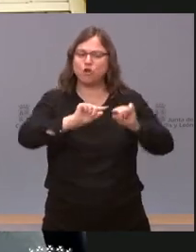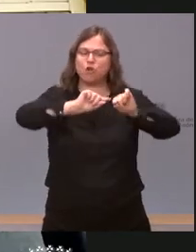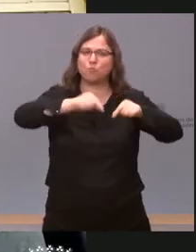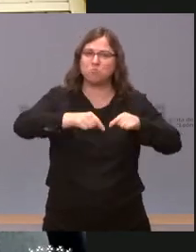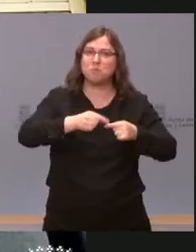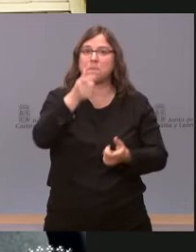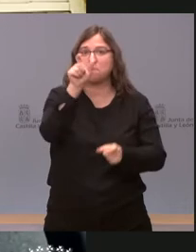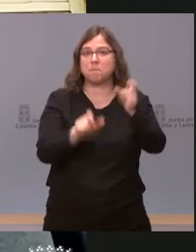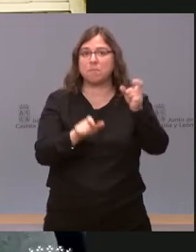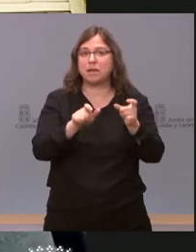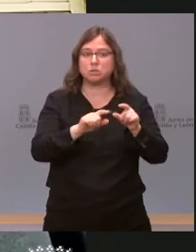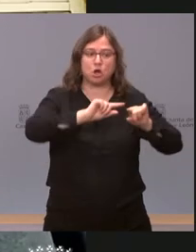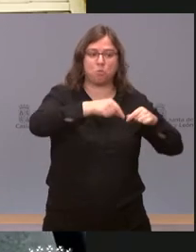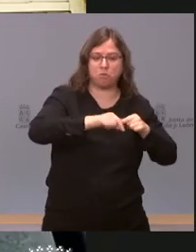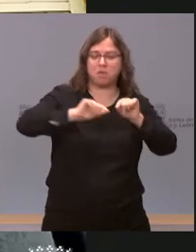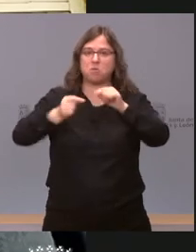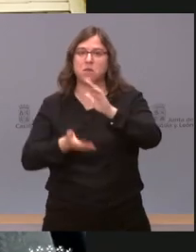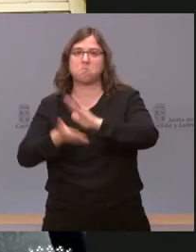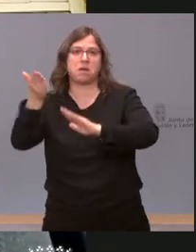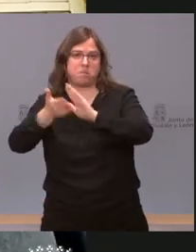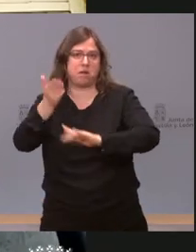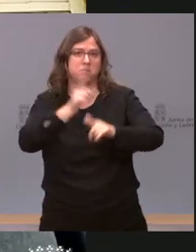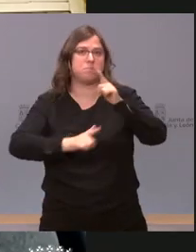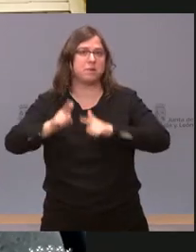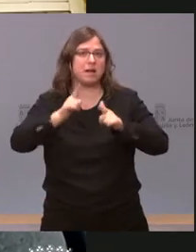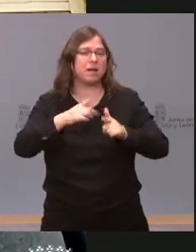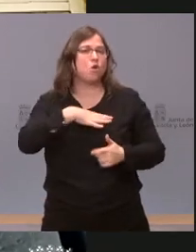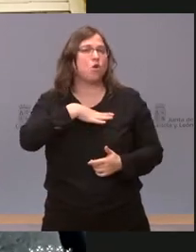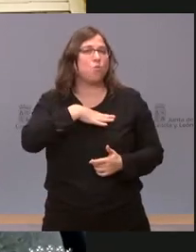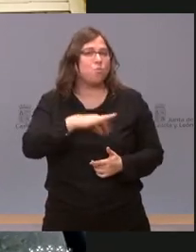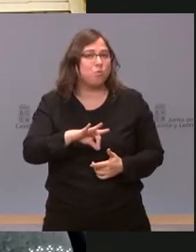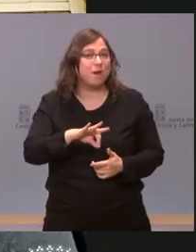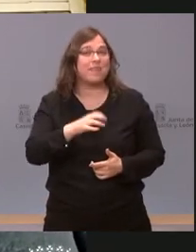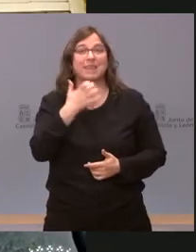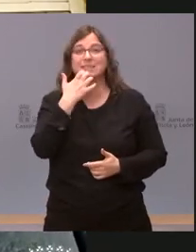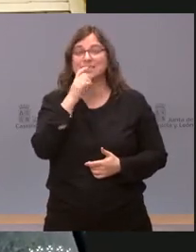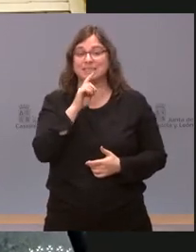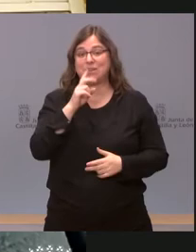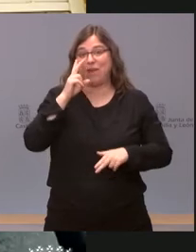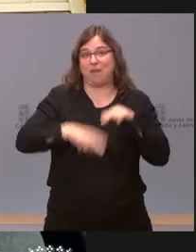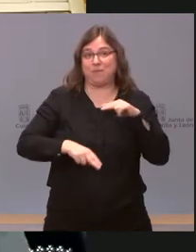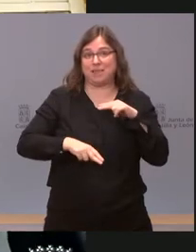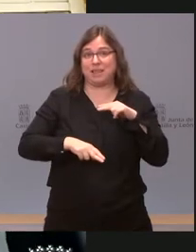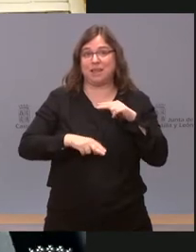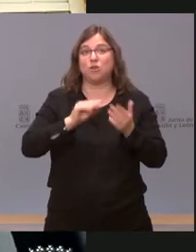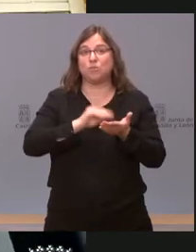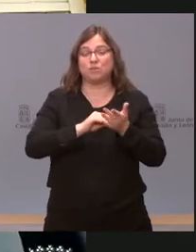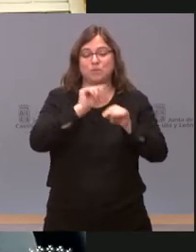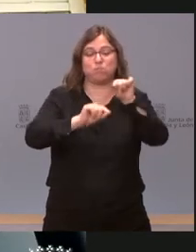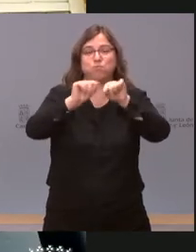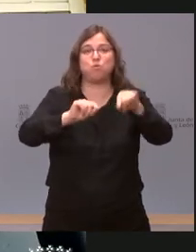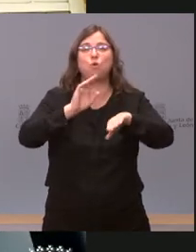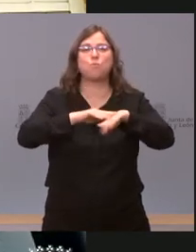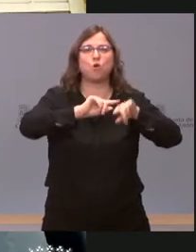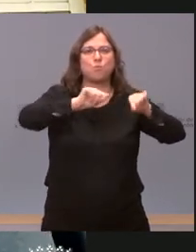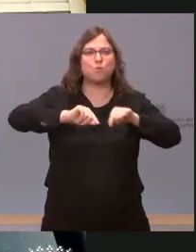gente que va a ir de una provincia a otra y eso quizás podría evitar mucha de la movilidad que puede generar muchos de los contagios. Me